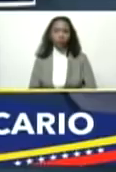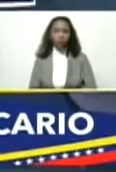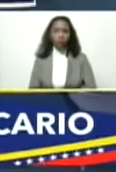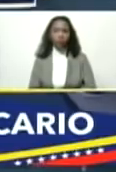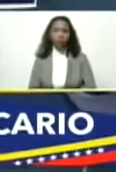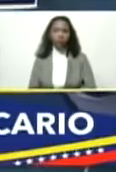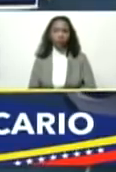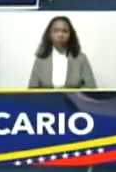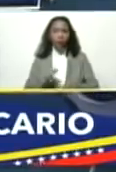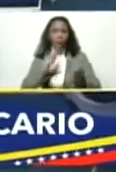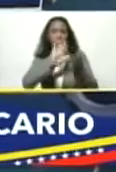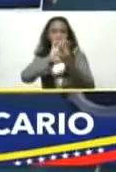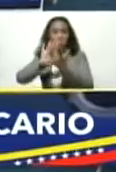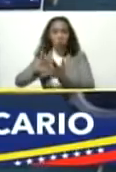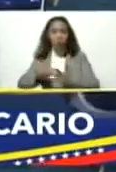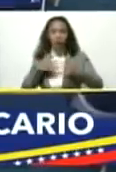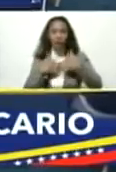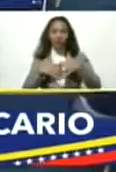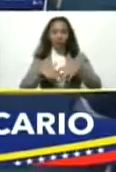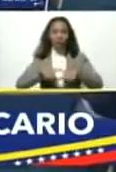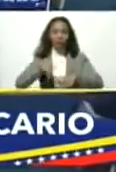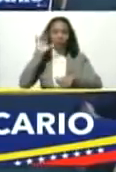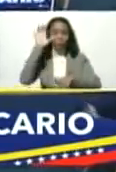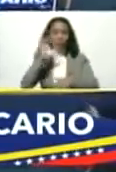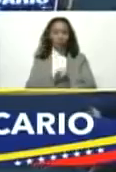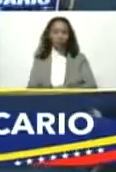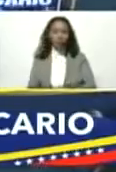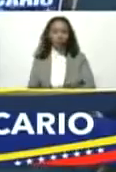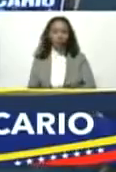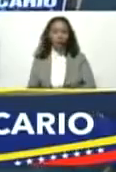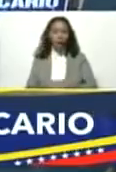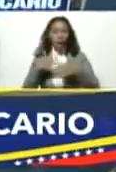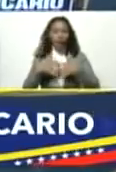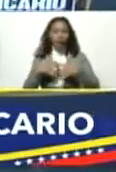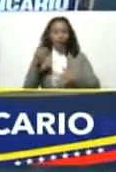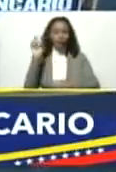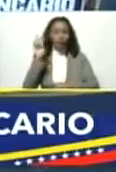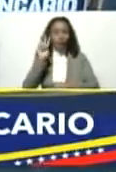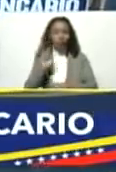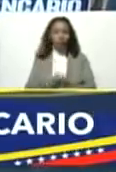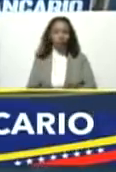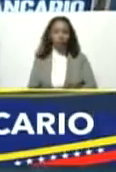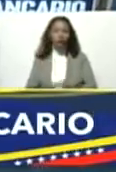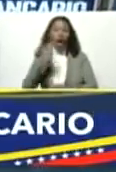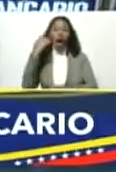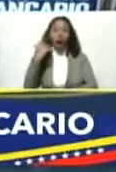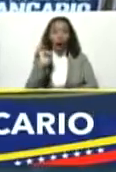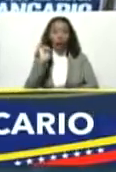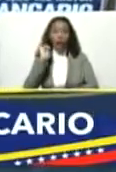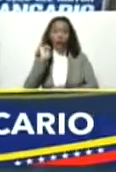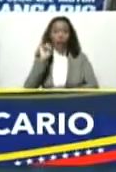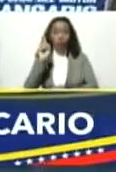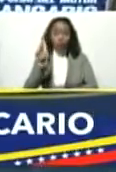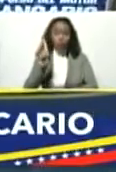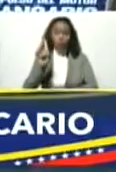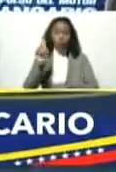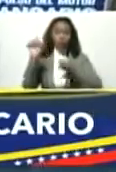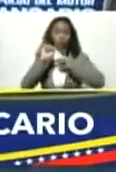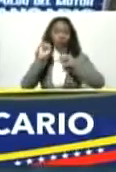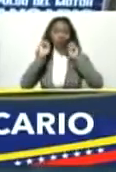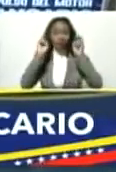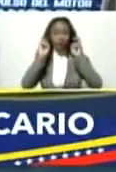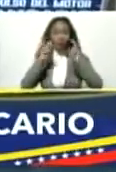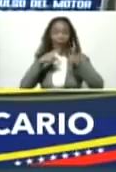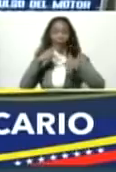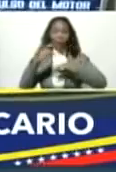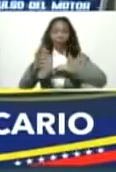en contacto con los industriales del país. La industria venezolana cuenta con un aparato tecnológico